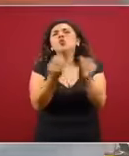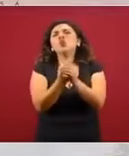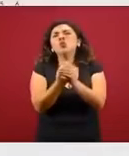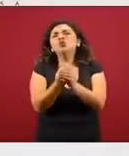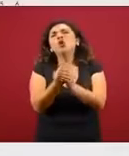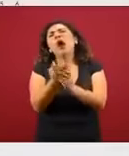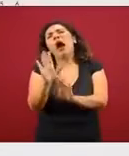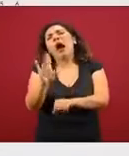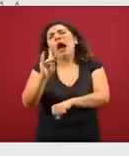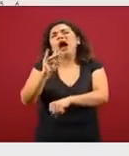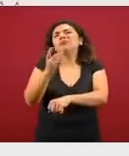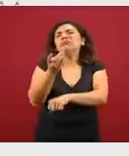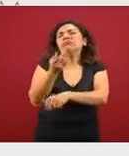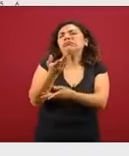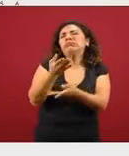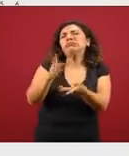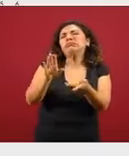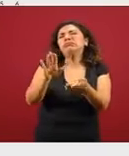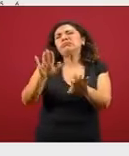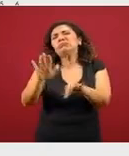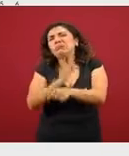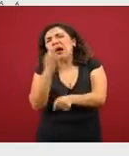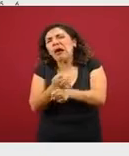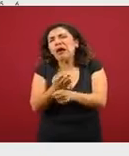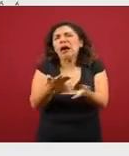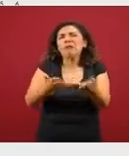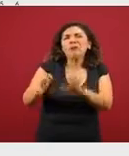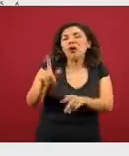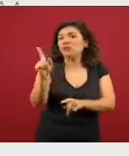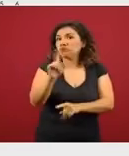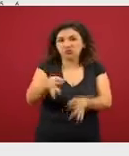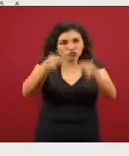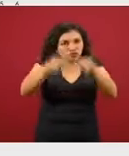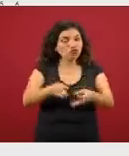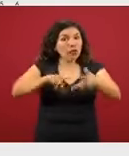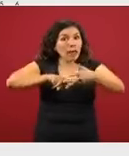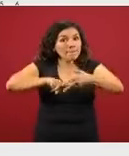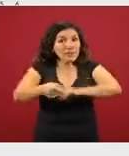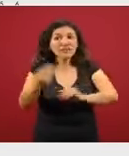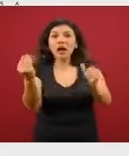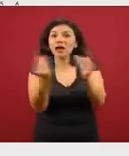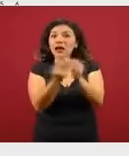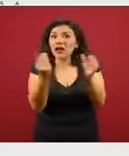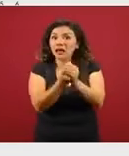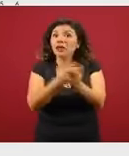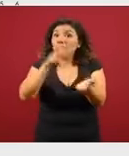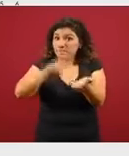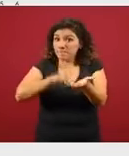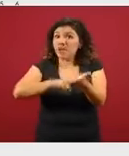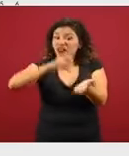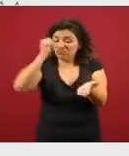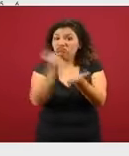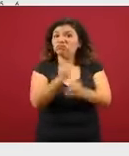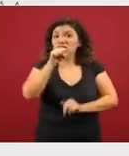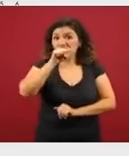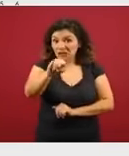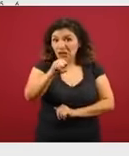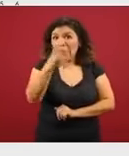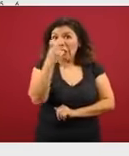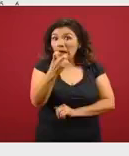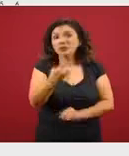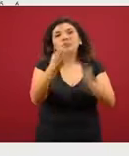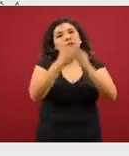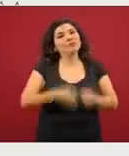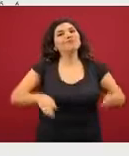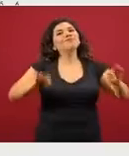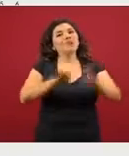emergente, es el inicio de clases con validez oficial, de ahí la importancia